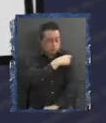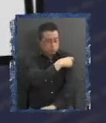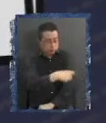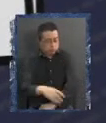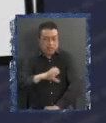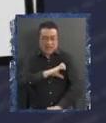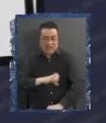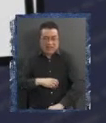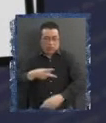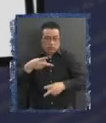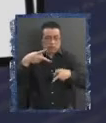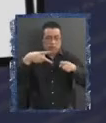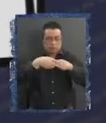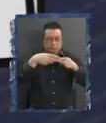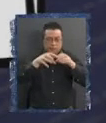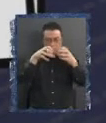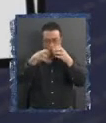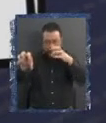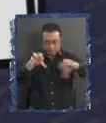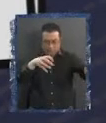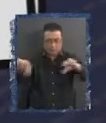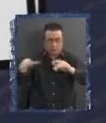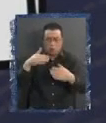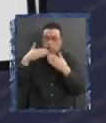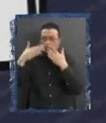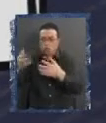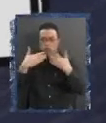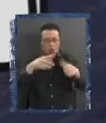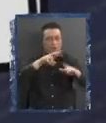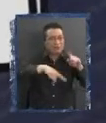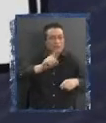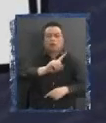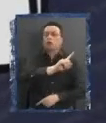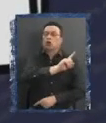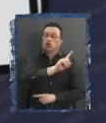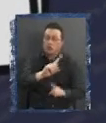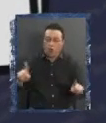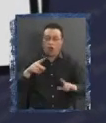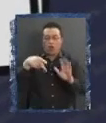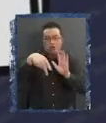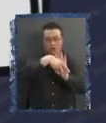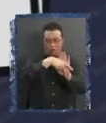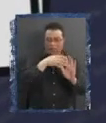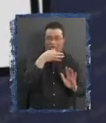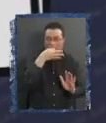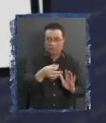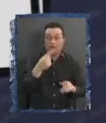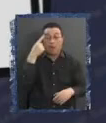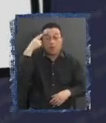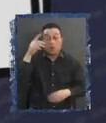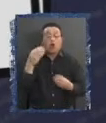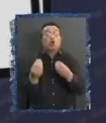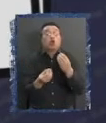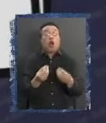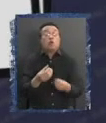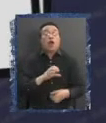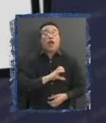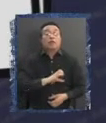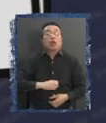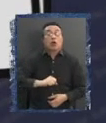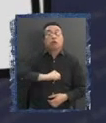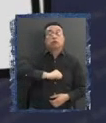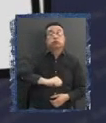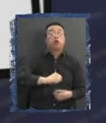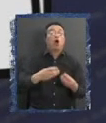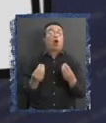de Chile Ni permitir La secesión territorial Eso dice la norma Pero Por ejemplo ¿Cómo el Estado Puede evitar esa secesión? Y te voy a poner